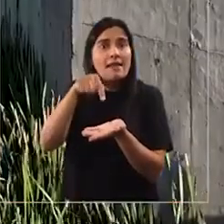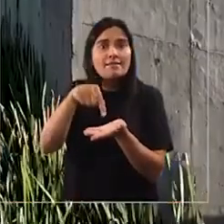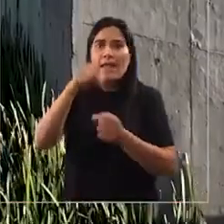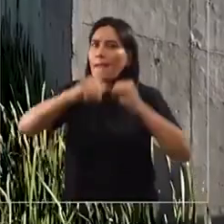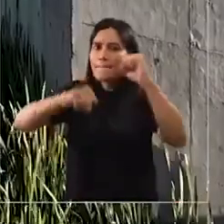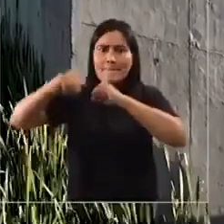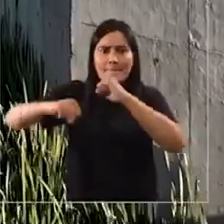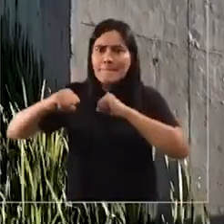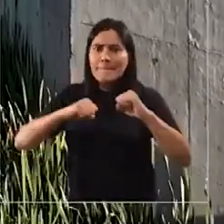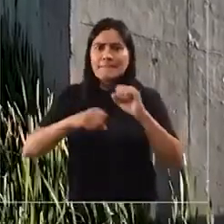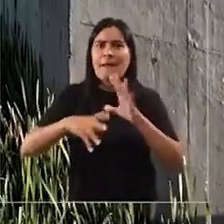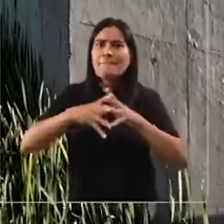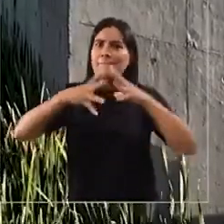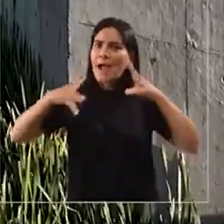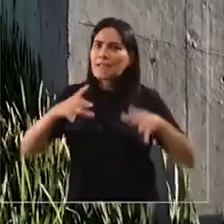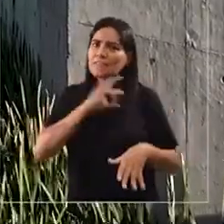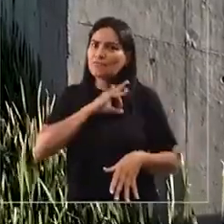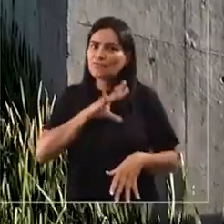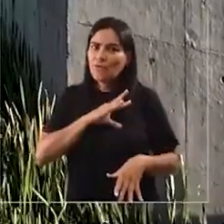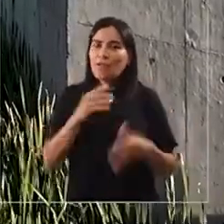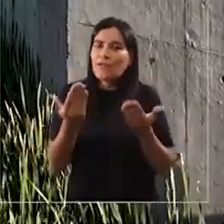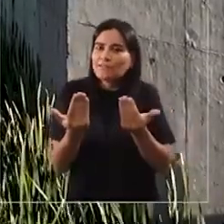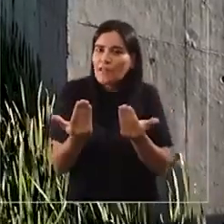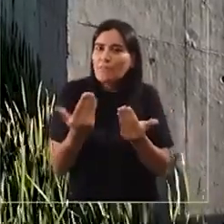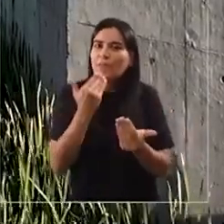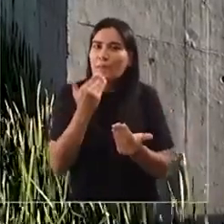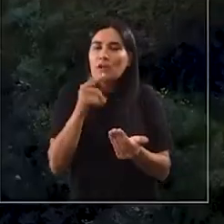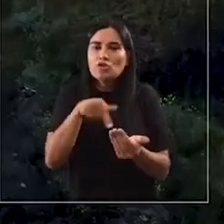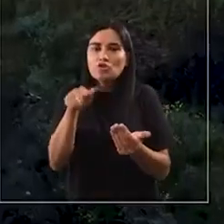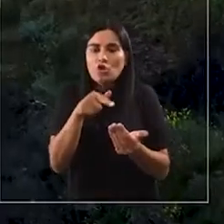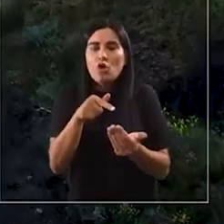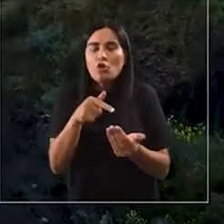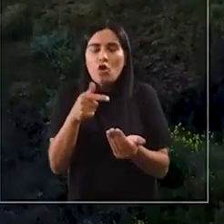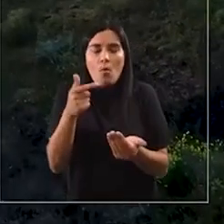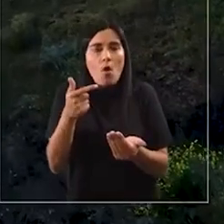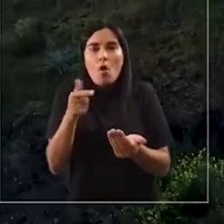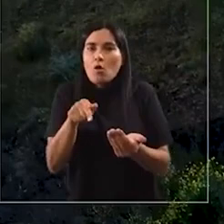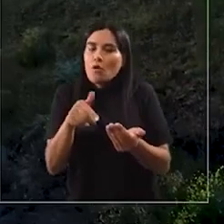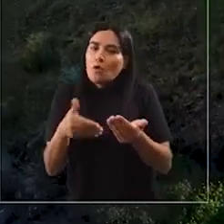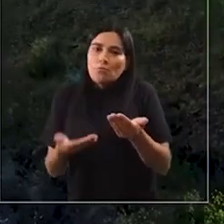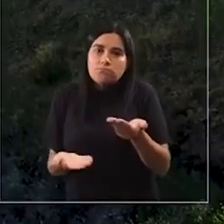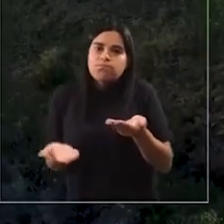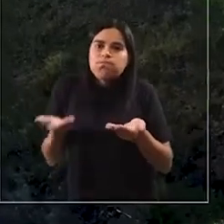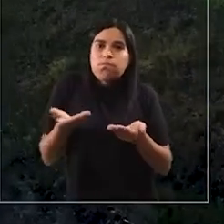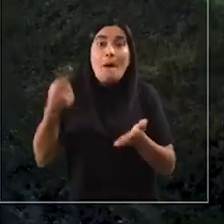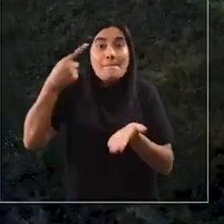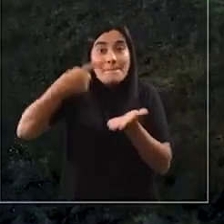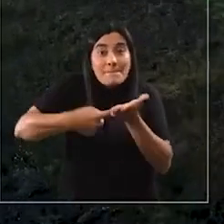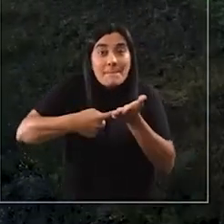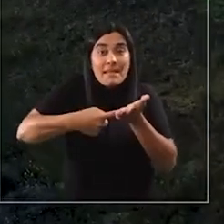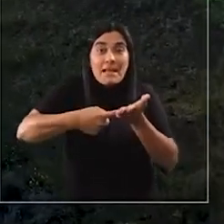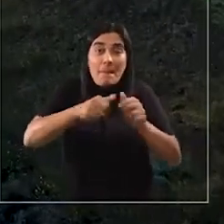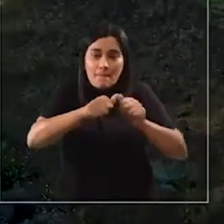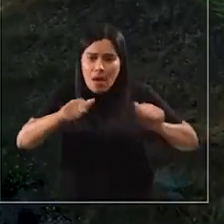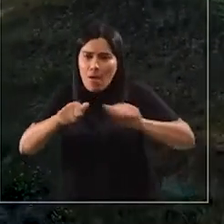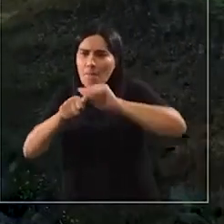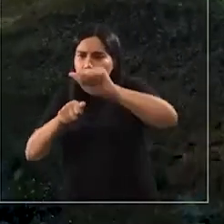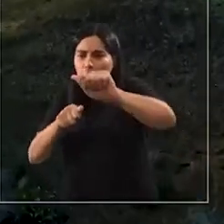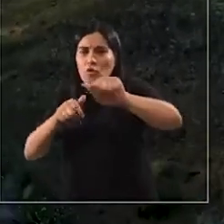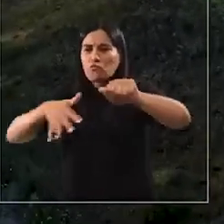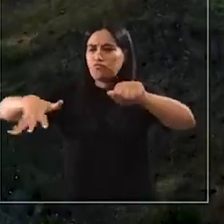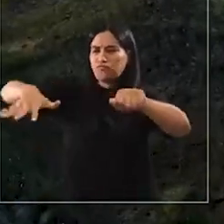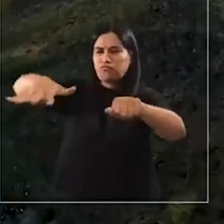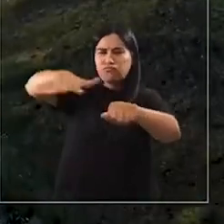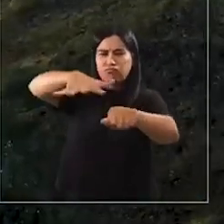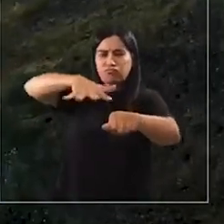cordón industrial más grande de Chile, por lo que necesitamos también compensar todo ese sector industrial que son más de mil hectáreas con un gran sector